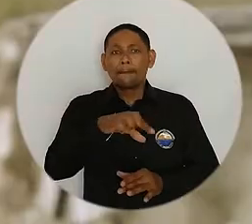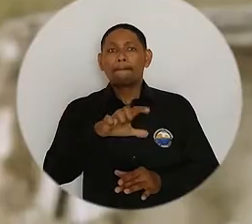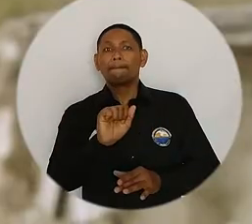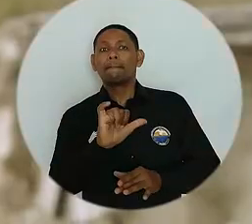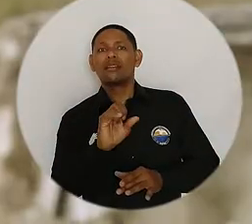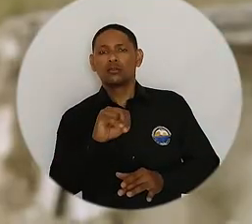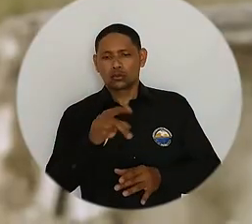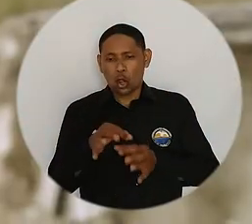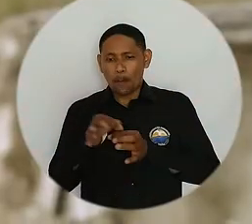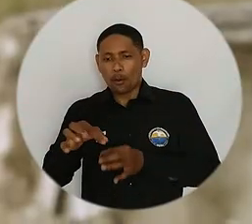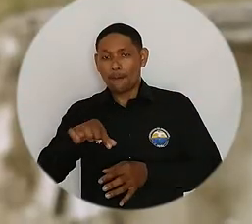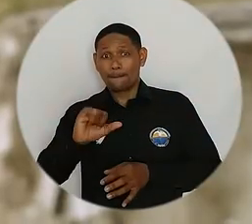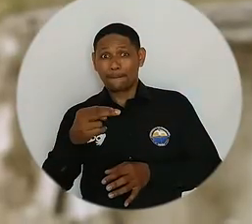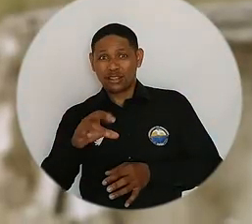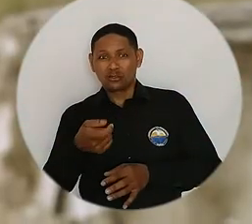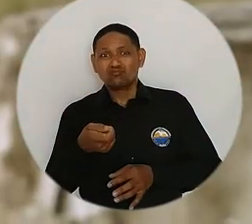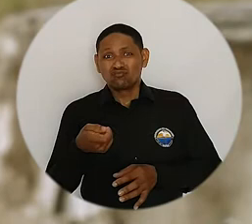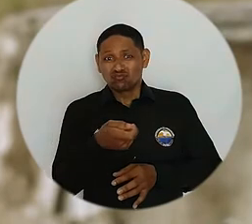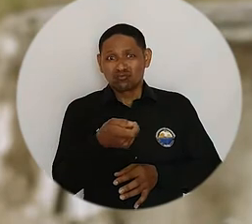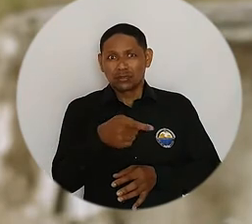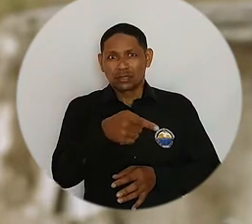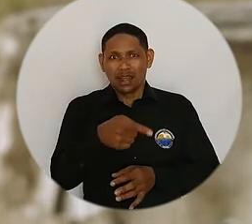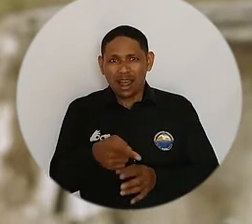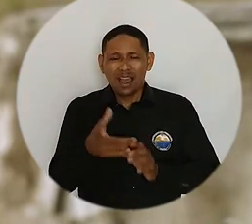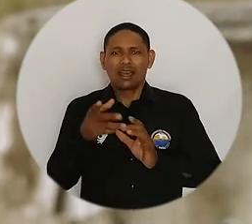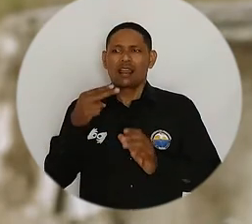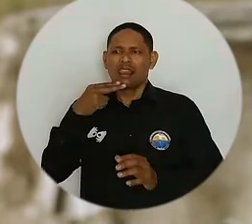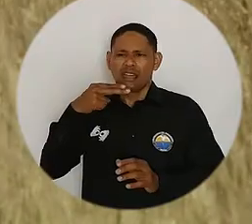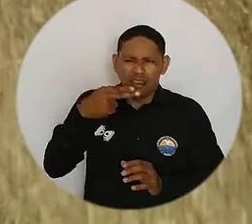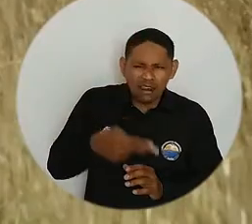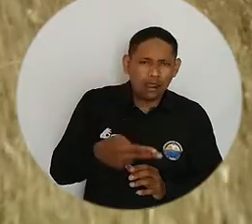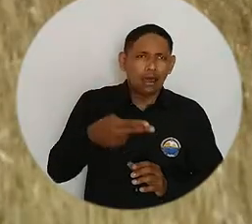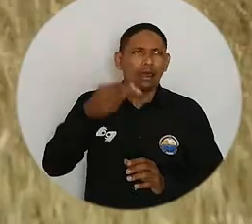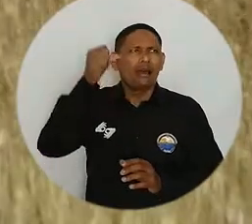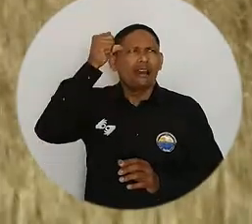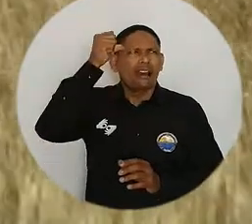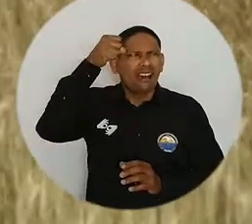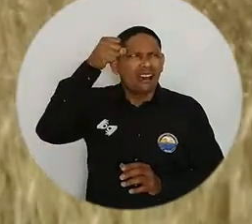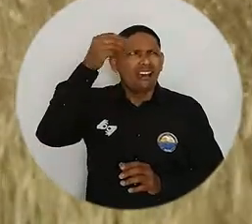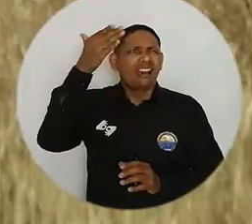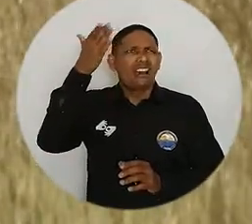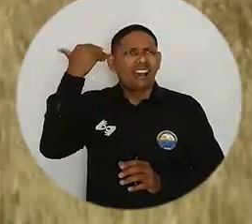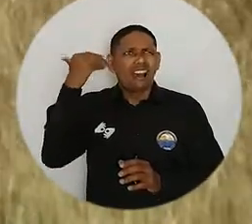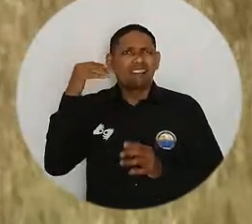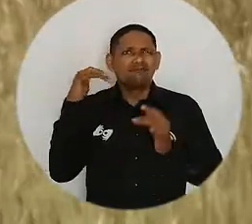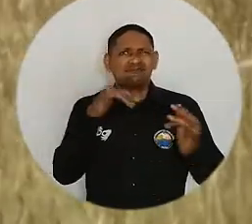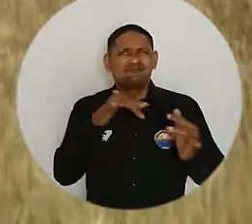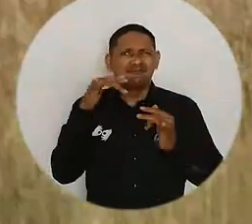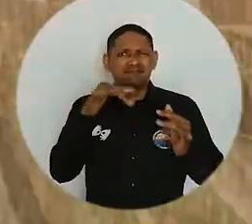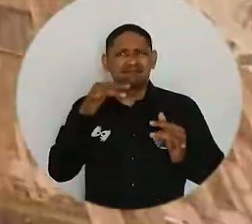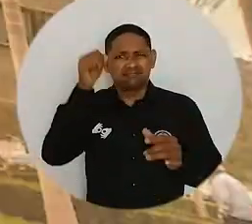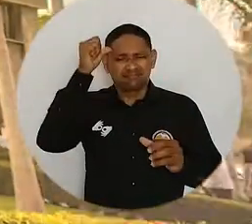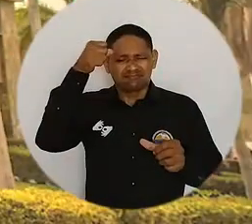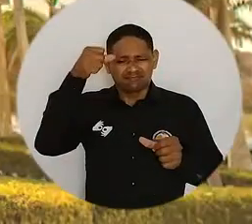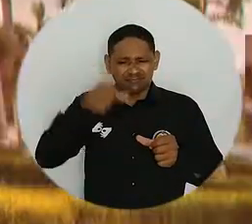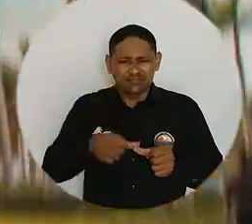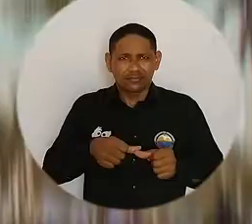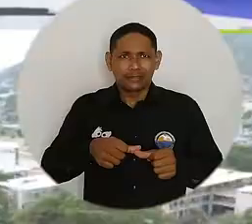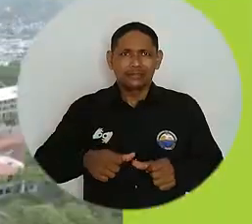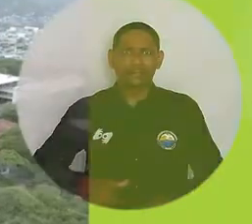de Orozco, en el municipio de El Piñón Magdalena, tejiendo entre la oralidad la memoria del conflicto para jamás olvidar.